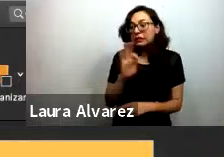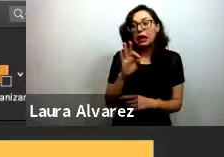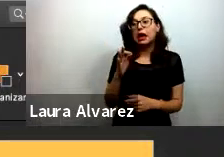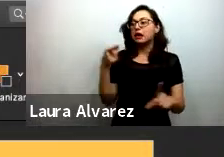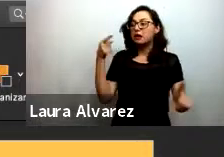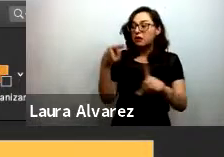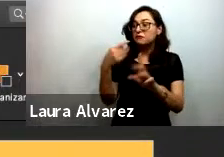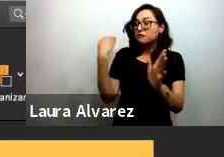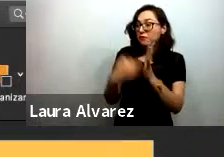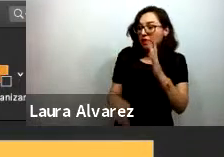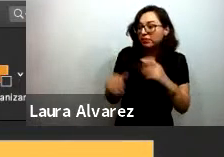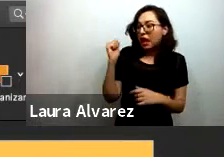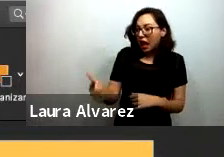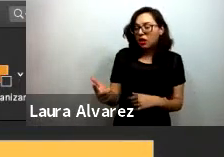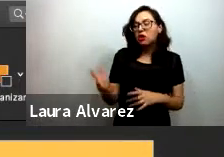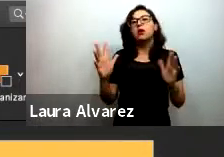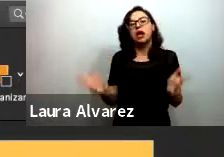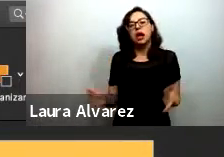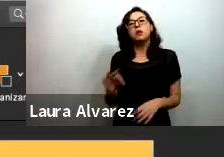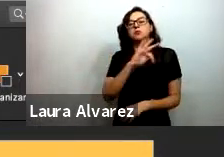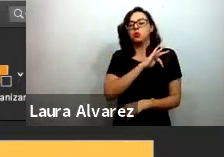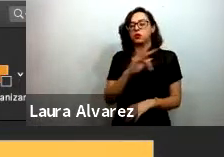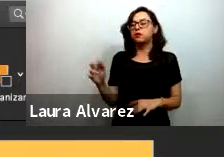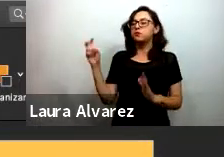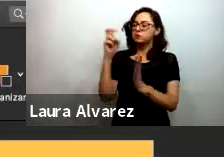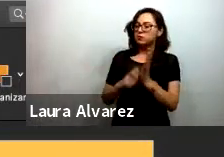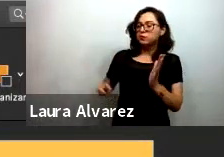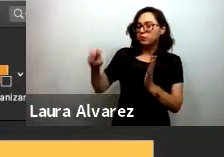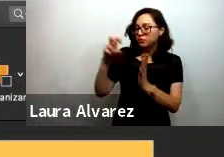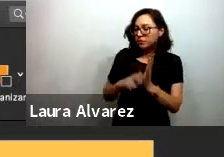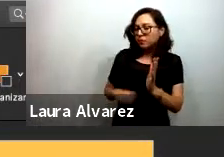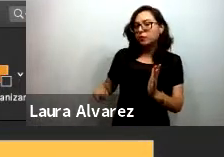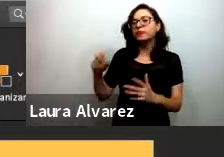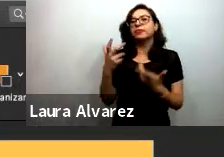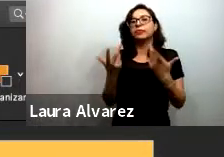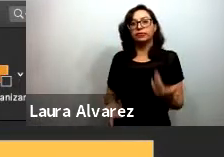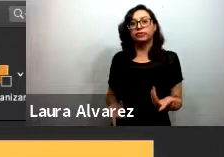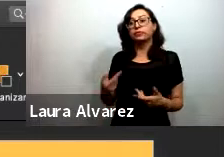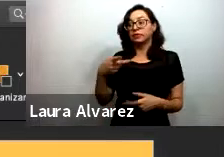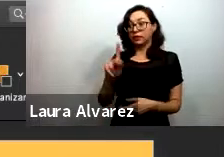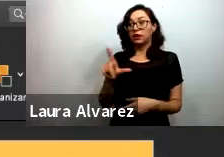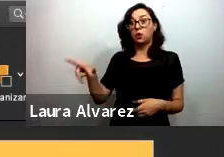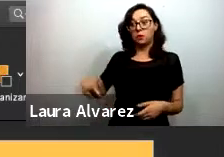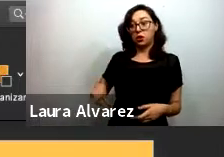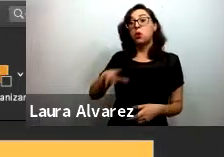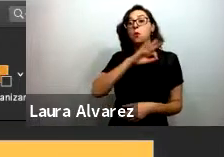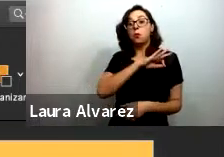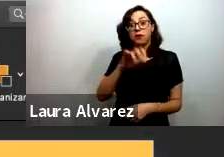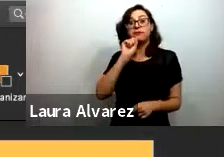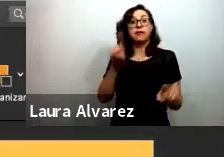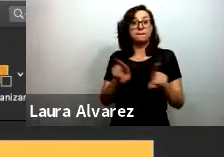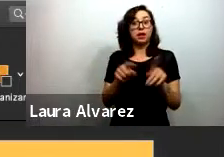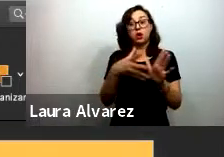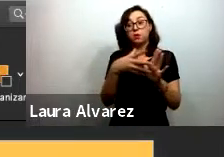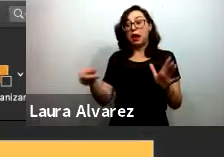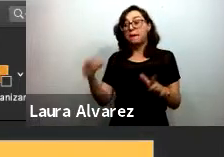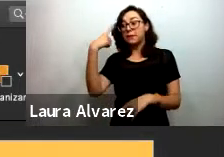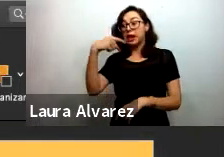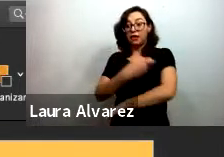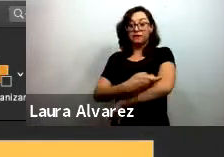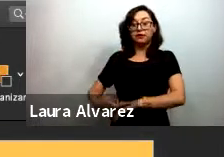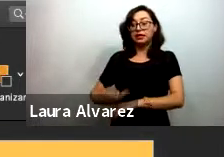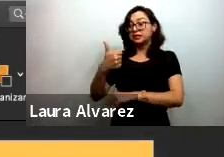que el Estado mexicano puede implementar en situaciones de emergencia para acompañar a las familias de niñas y niños menores de 6 años en estos